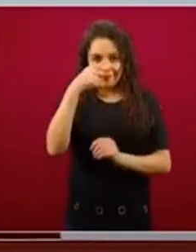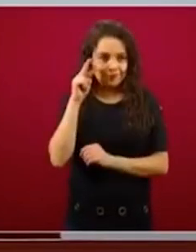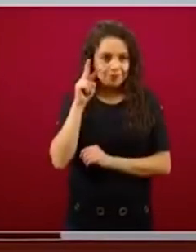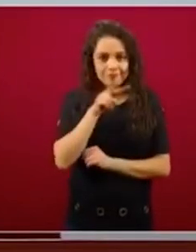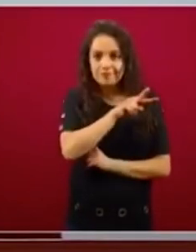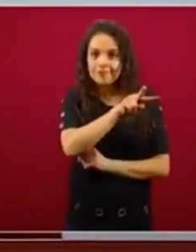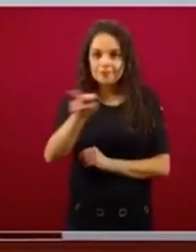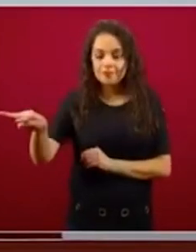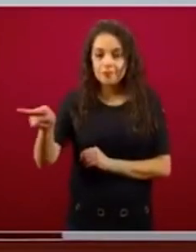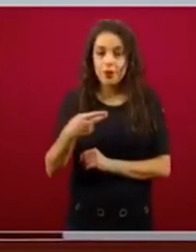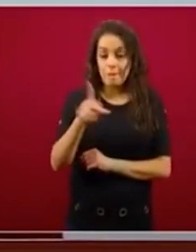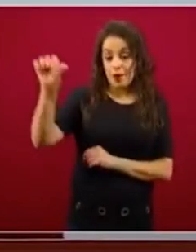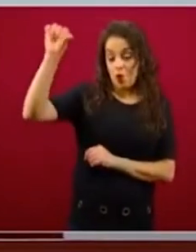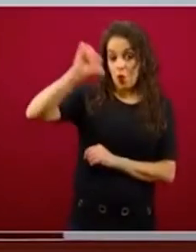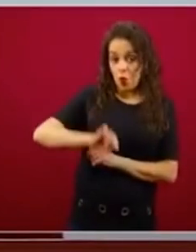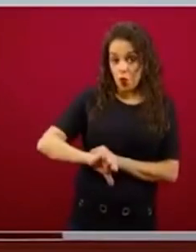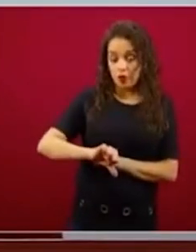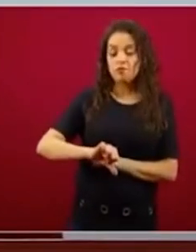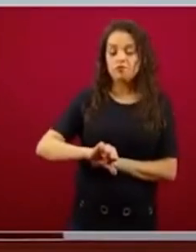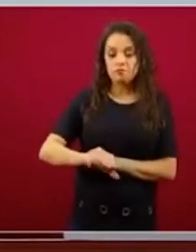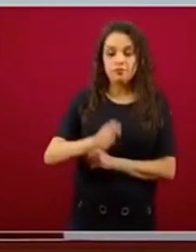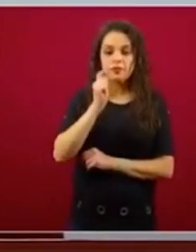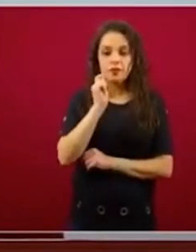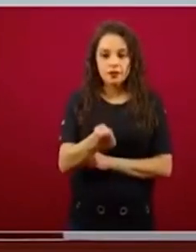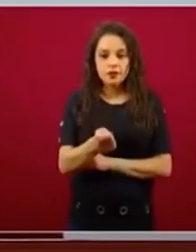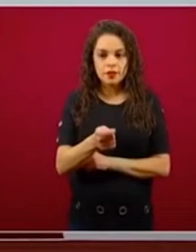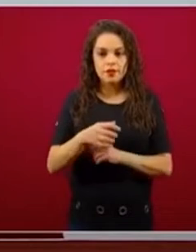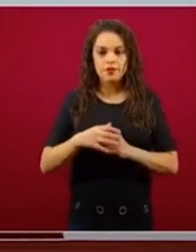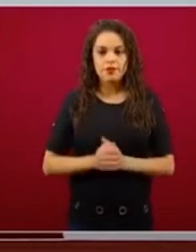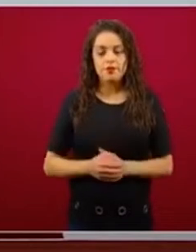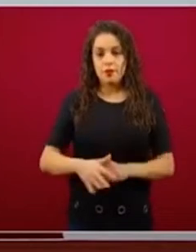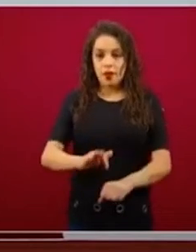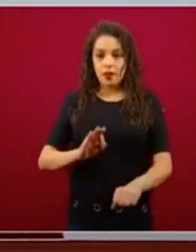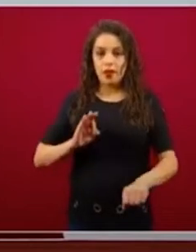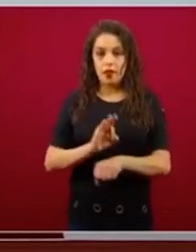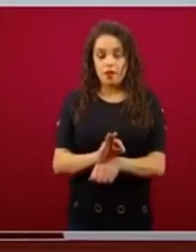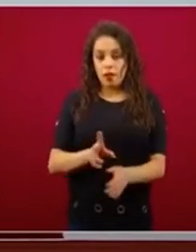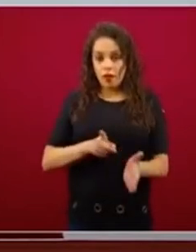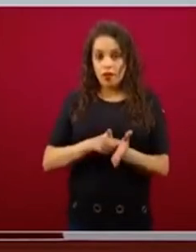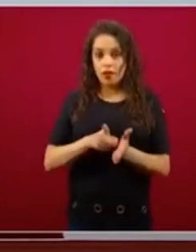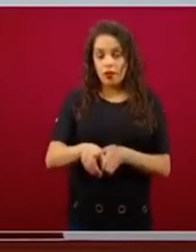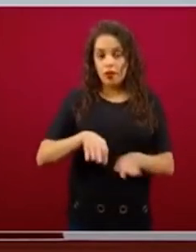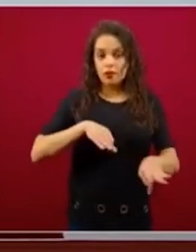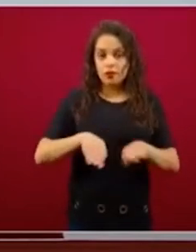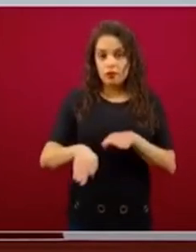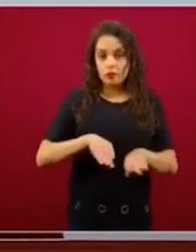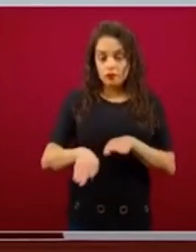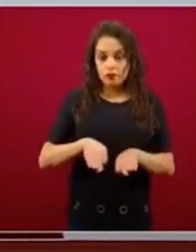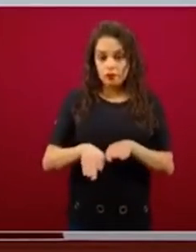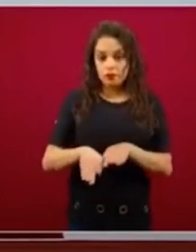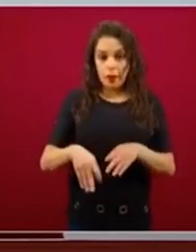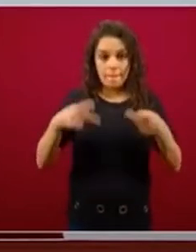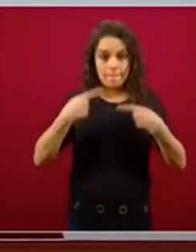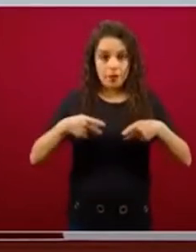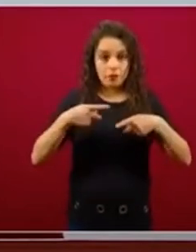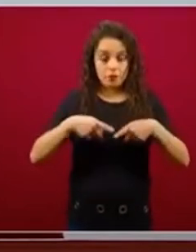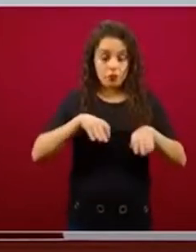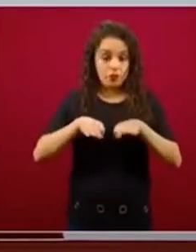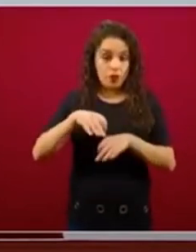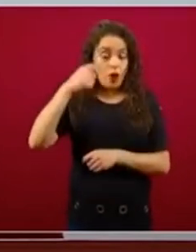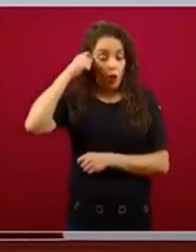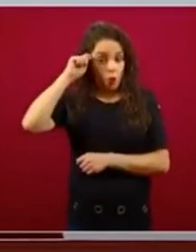precisamente el movimiento en la defensa de los derechos laborales de las trabajadoras del hogar